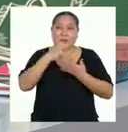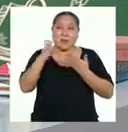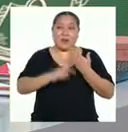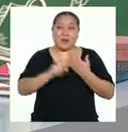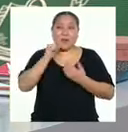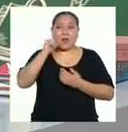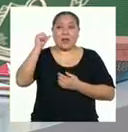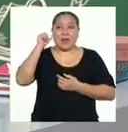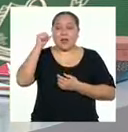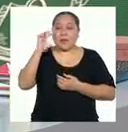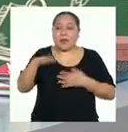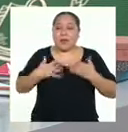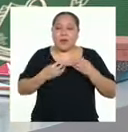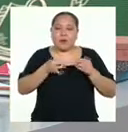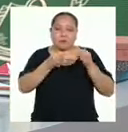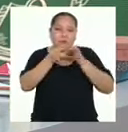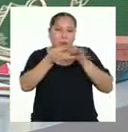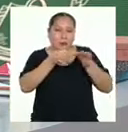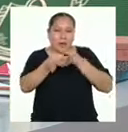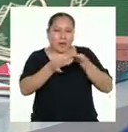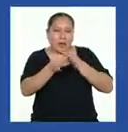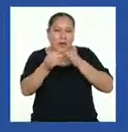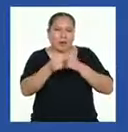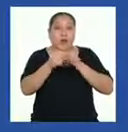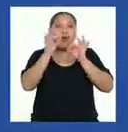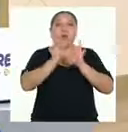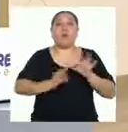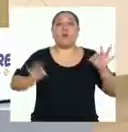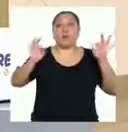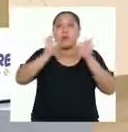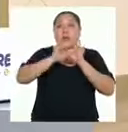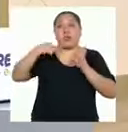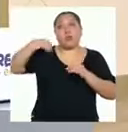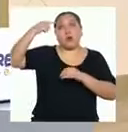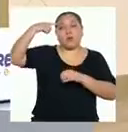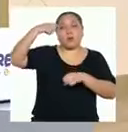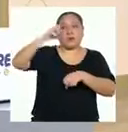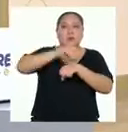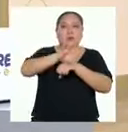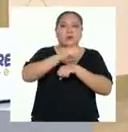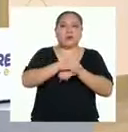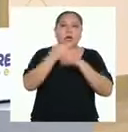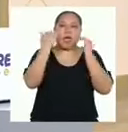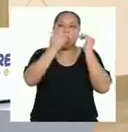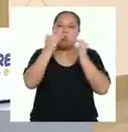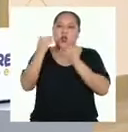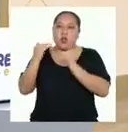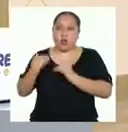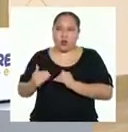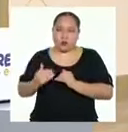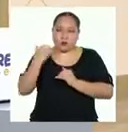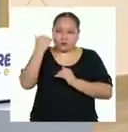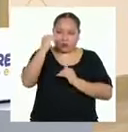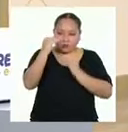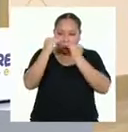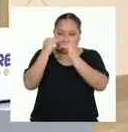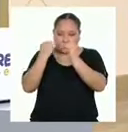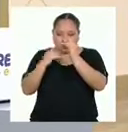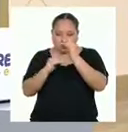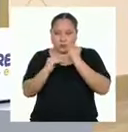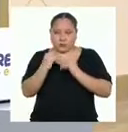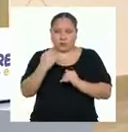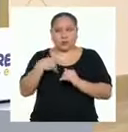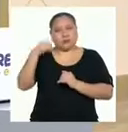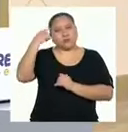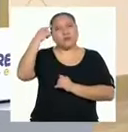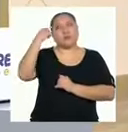para poder desarrollar lo que consideraba importante a recomendar. El orden en el que decidí colocar las palabras clave de cada recomendación, lo